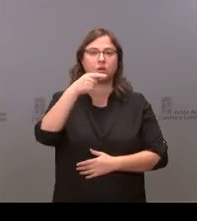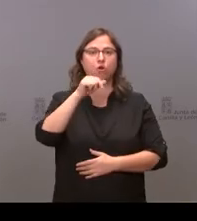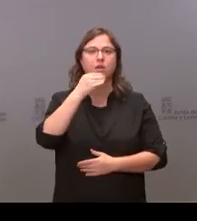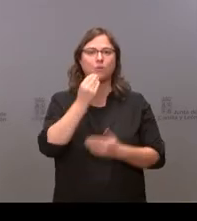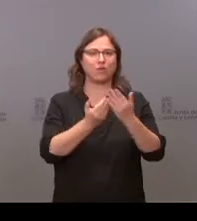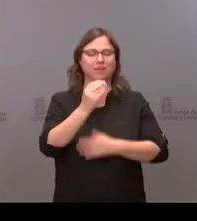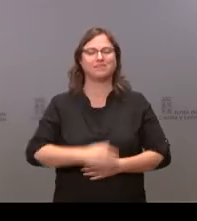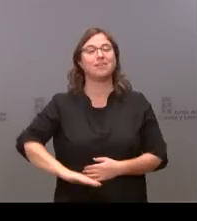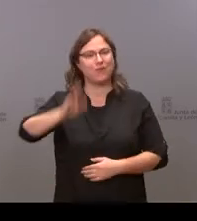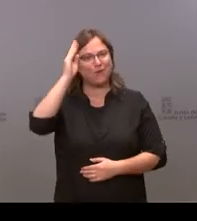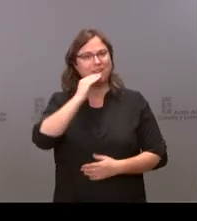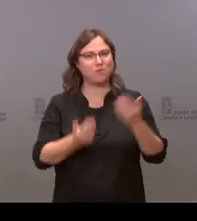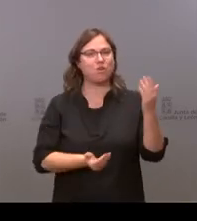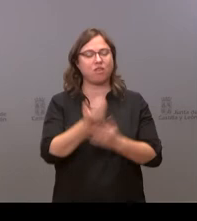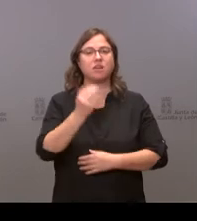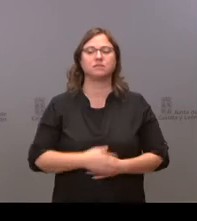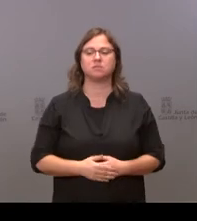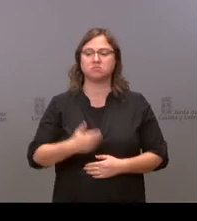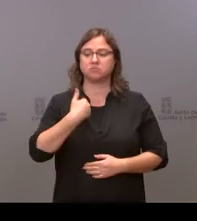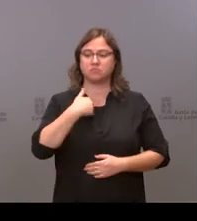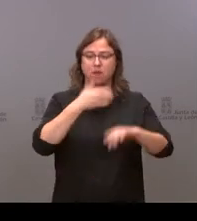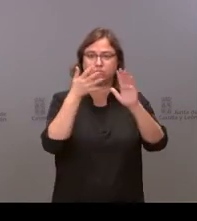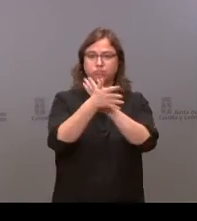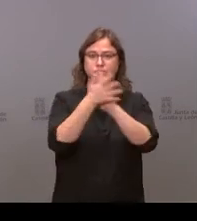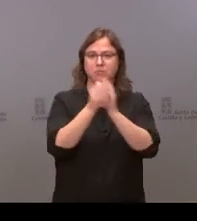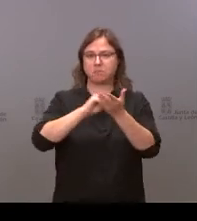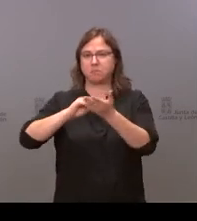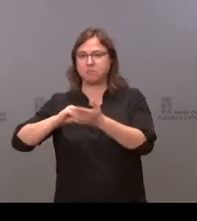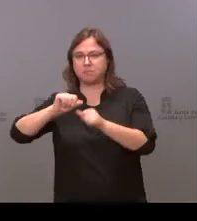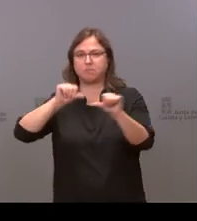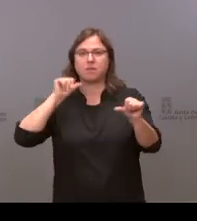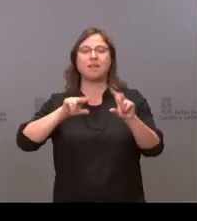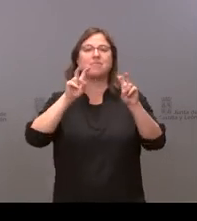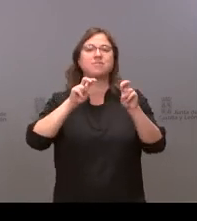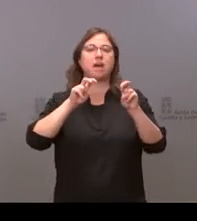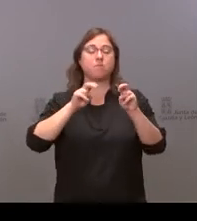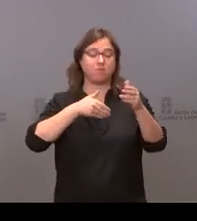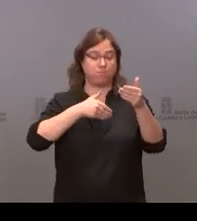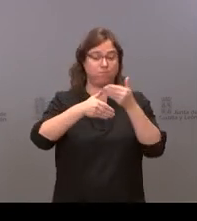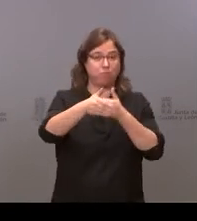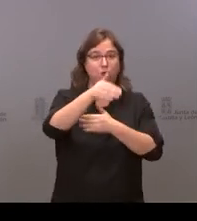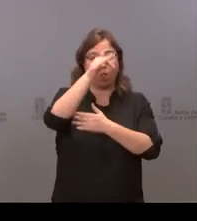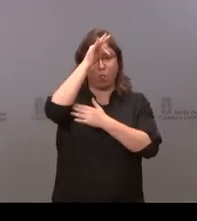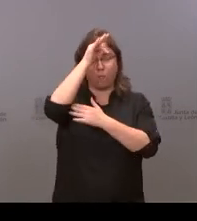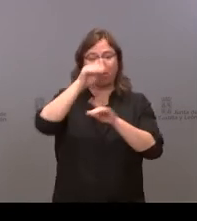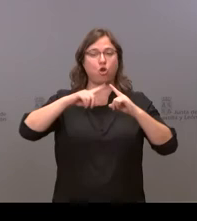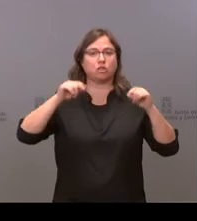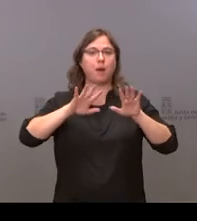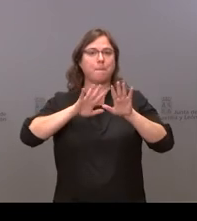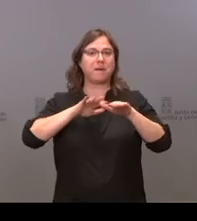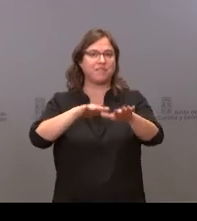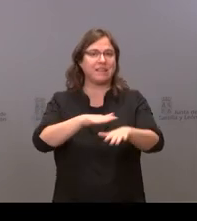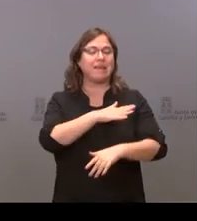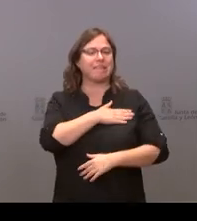hola muy buenos días bueno como ya se han referido en diferentes ocasiones al tema de la manifestación de este próximo domingo en Segovia yo quiero lanzar